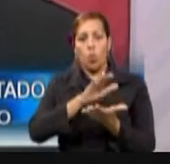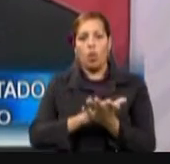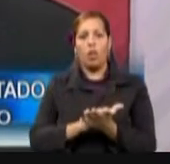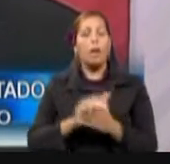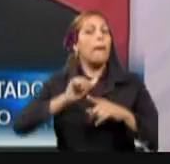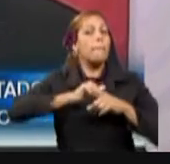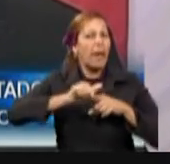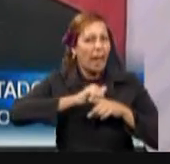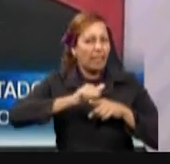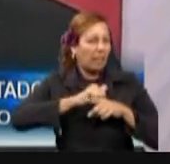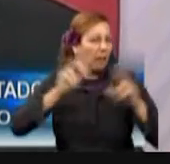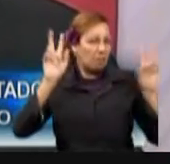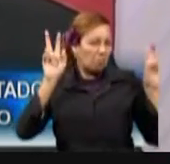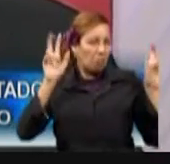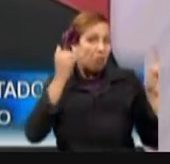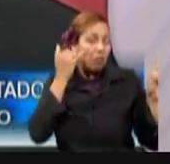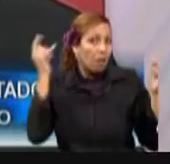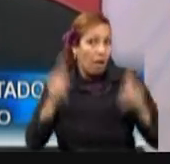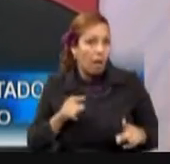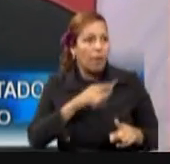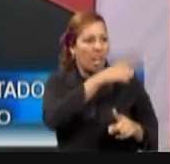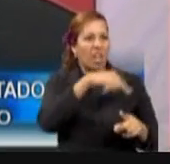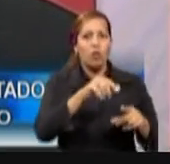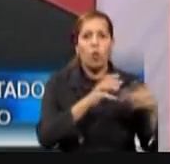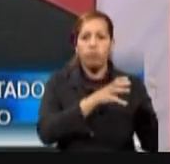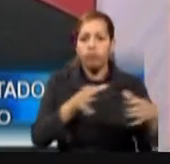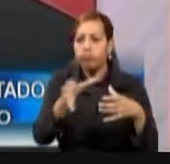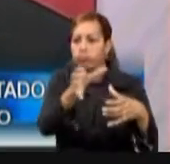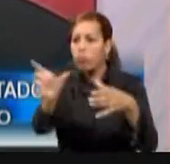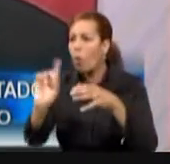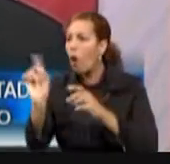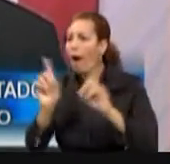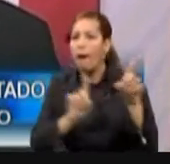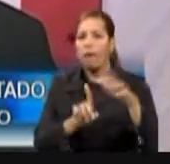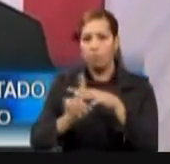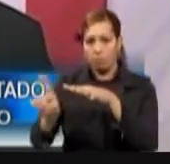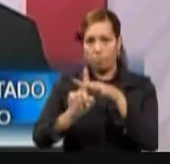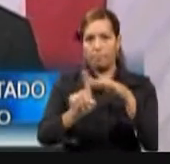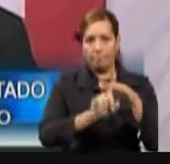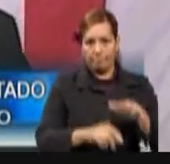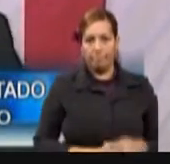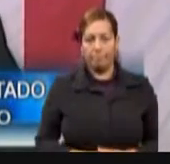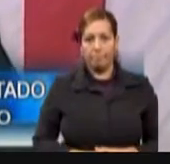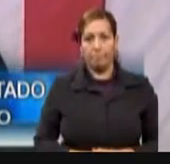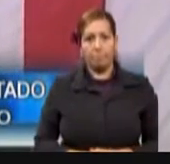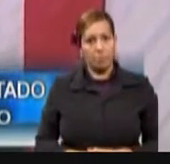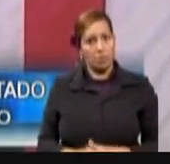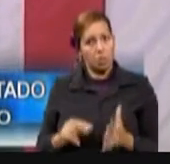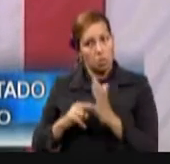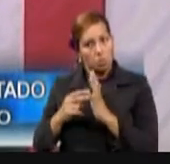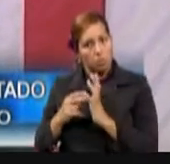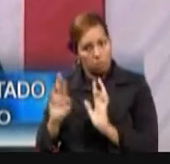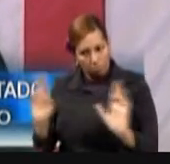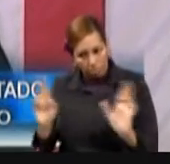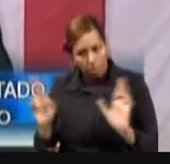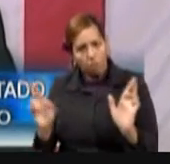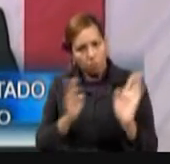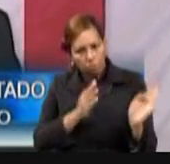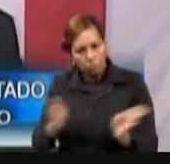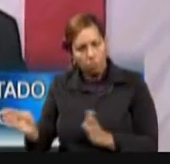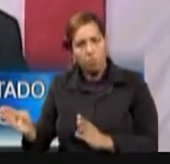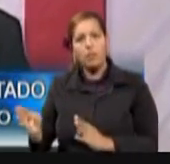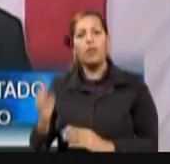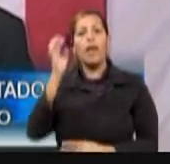simulacros en caso de terremoto. Estar preparado también quiere decir poner al día nuestra capacidad de respuesta a